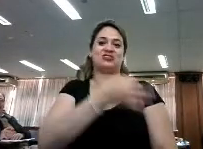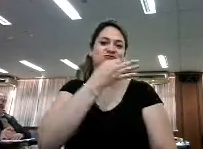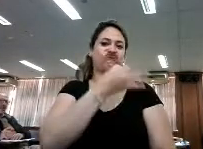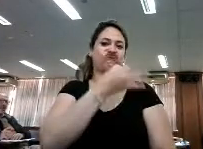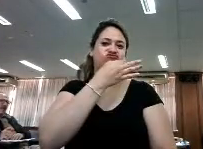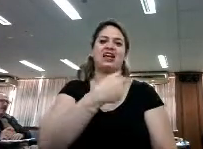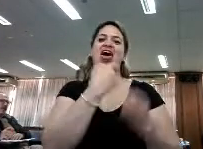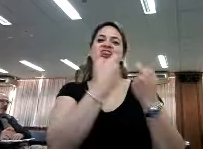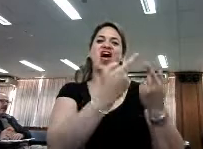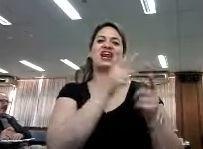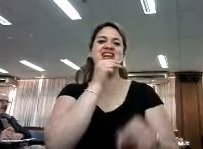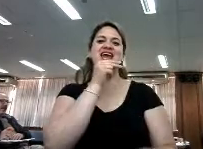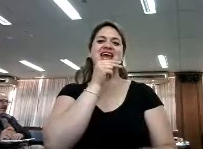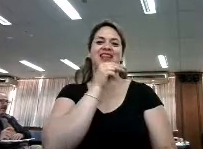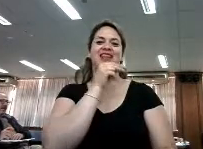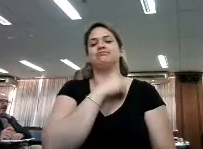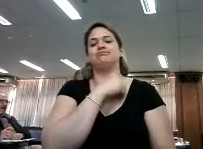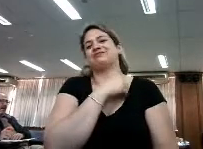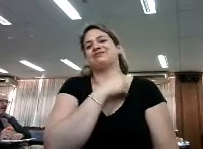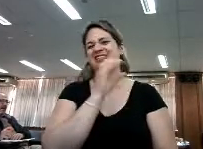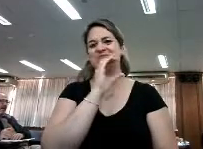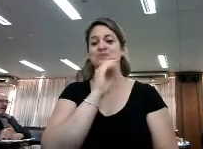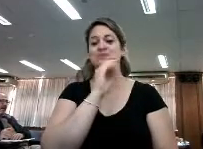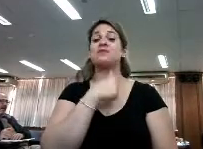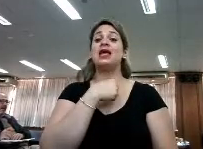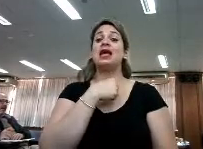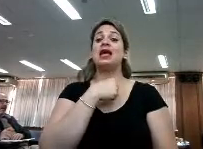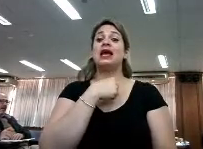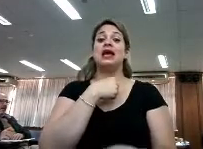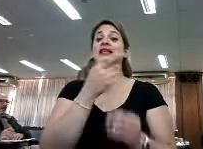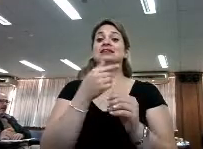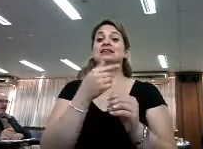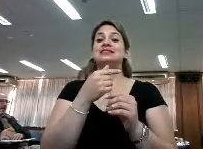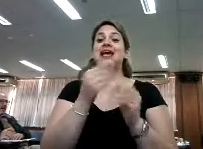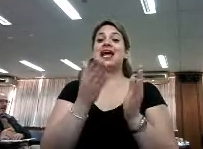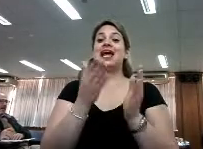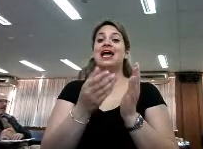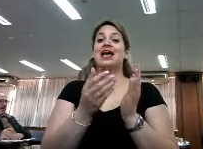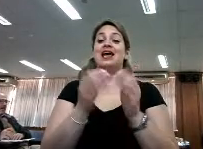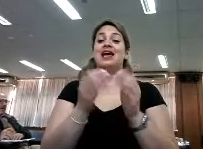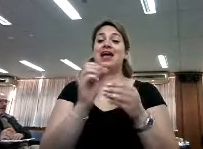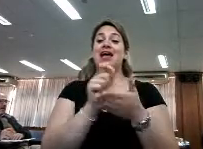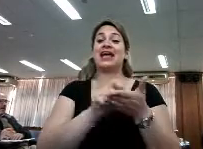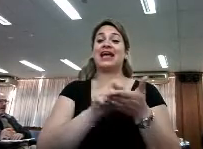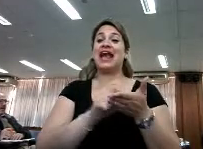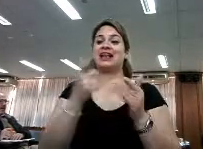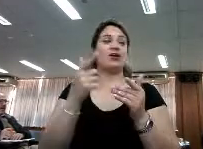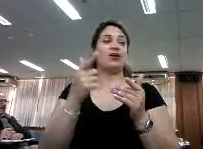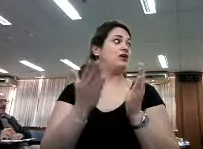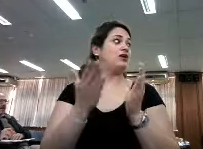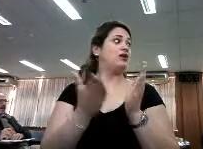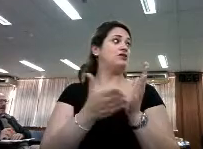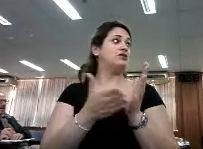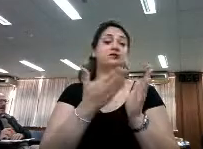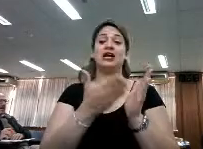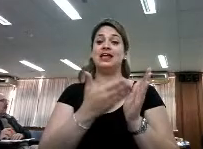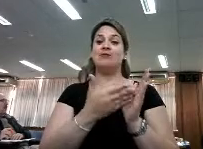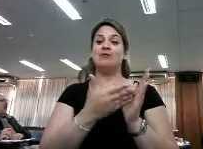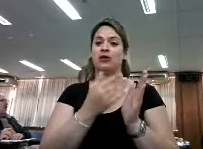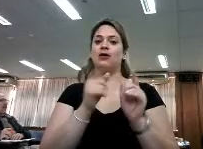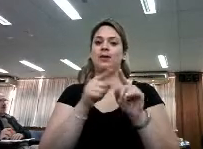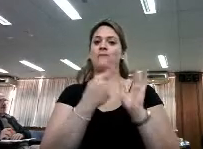soy tan malo. No me quedaron cartas pero le vamos a regalar un libro de Alfagrama, que es justo habla sobre la biblioteca pública y su gestión.